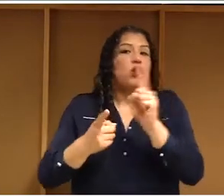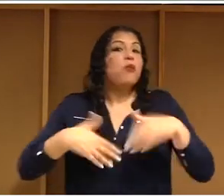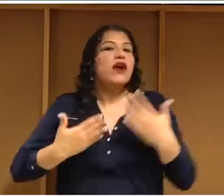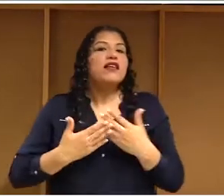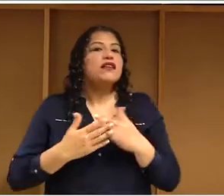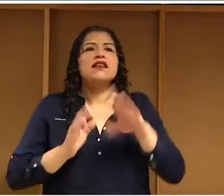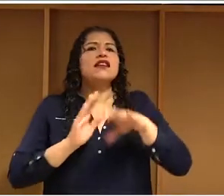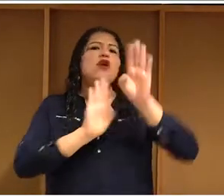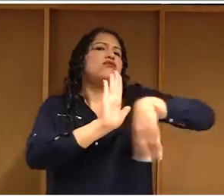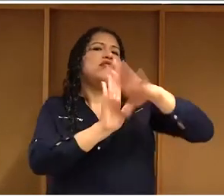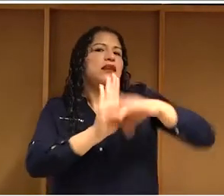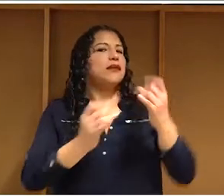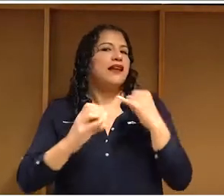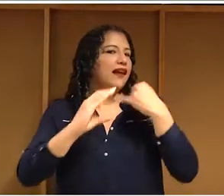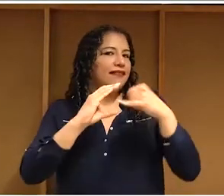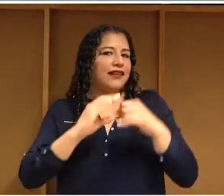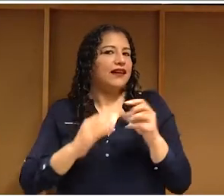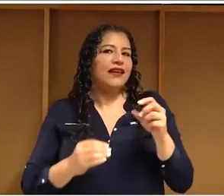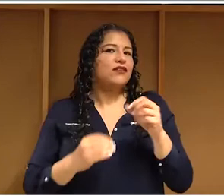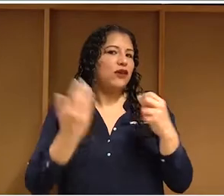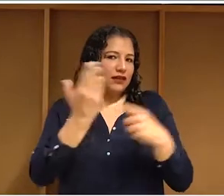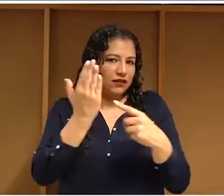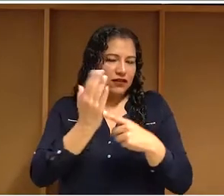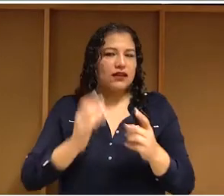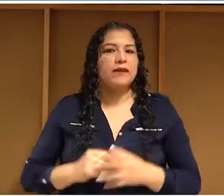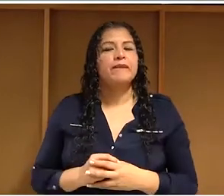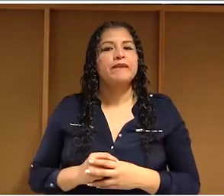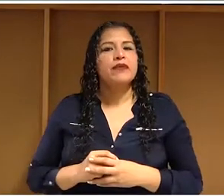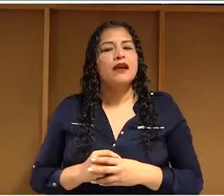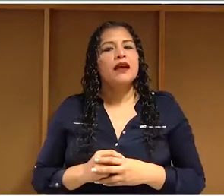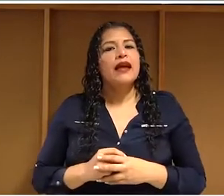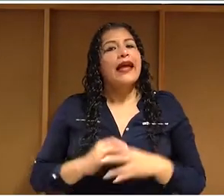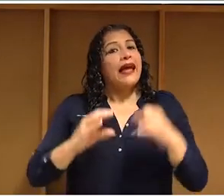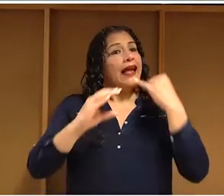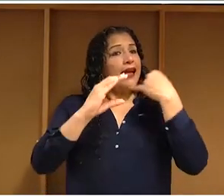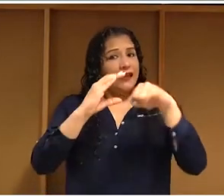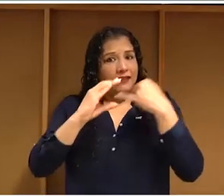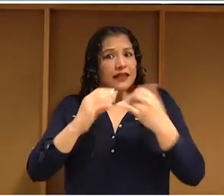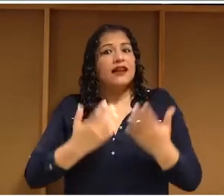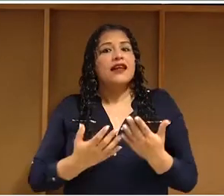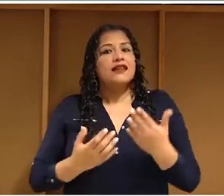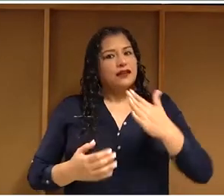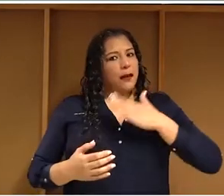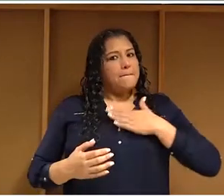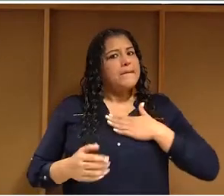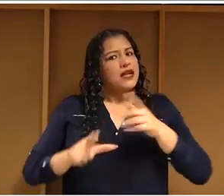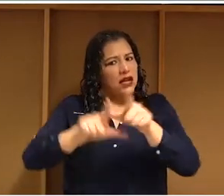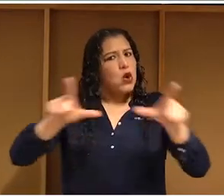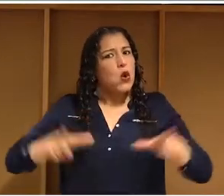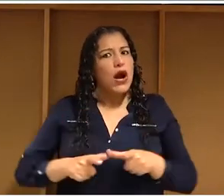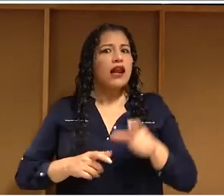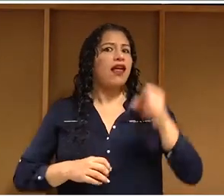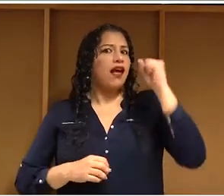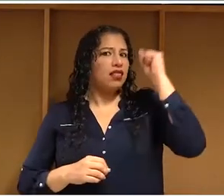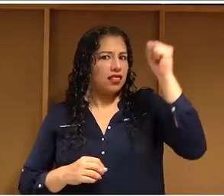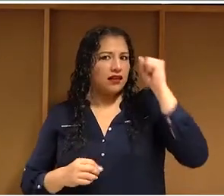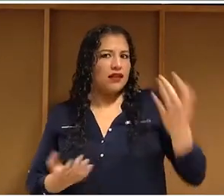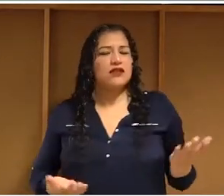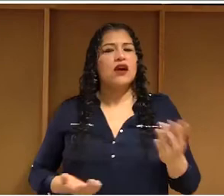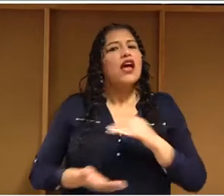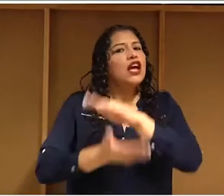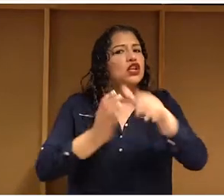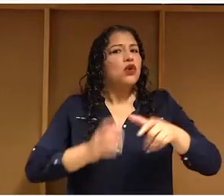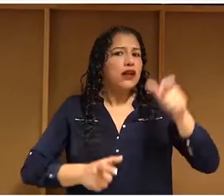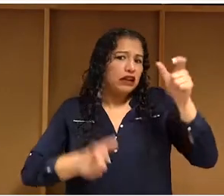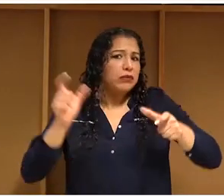La segunda idea es que no solamente Internet es un espacio de ejercicio de derechos, sino que nosotros como ciudadanos en este